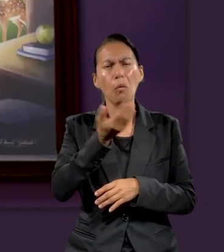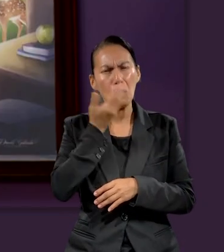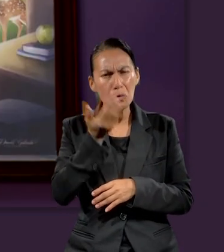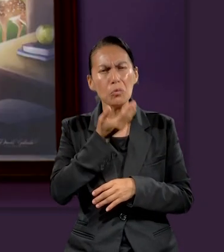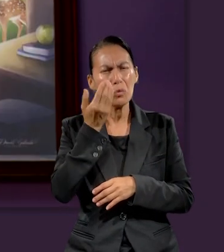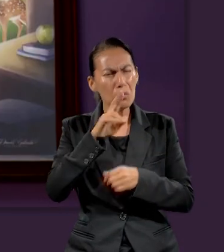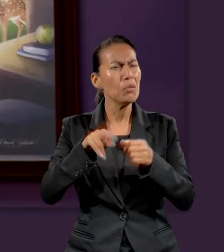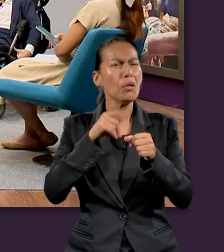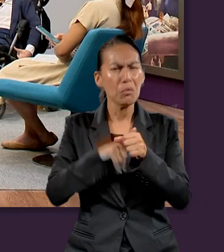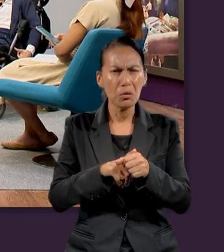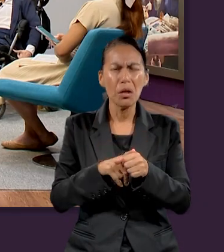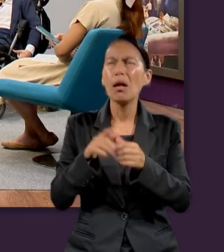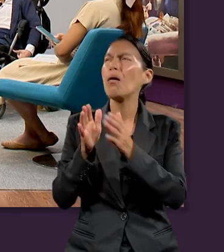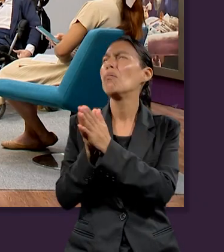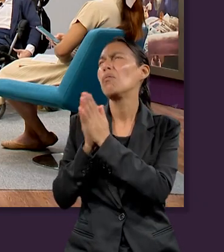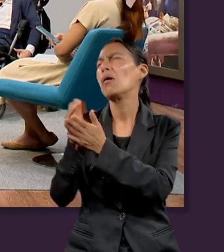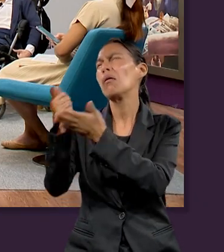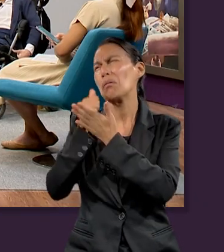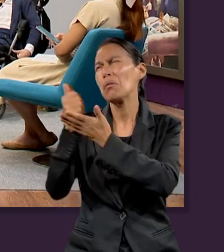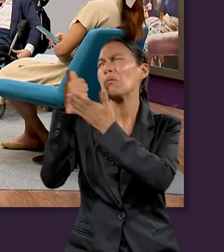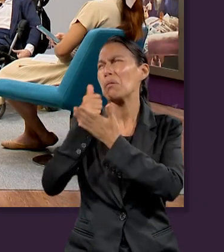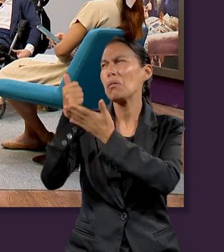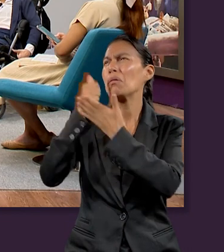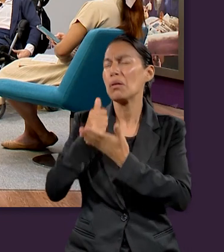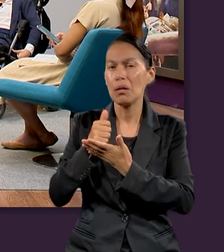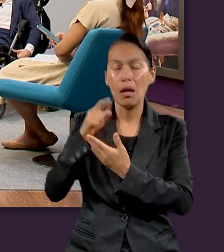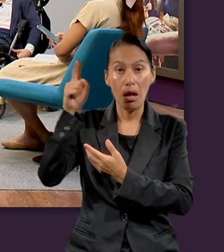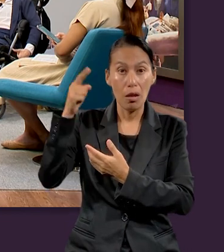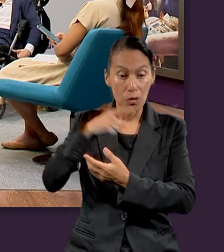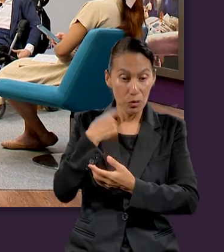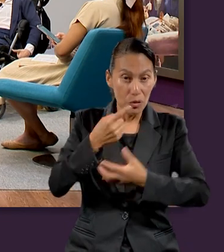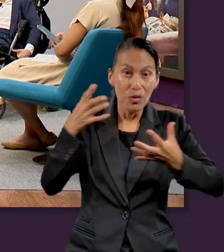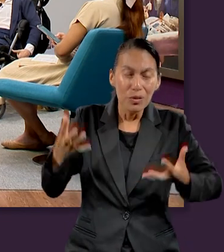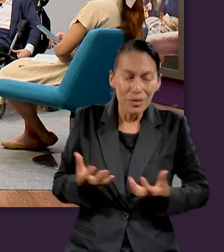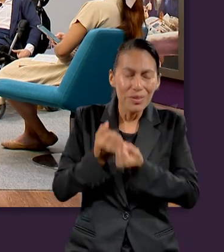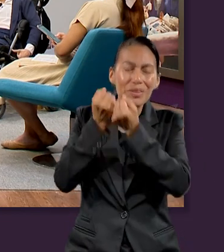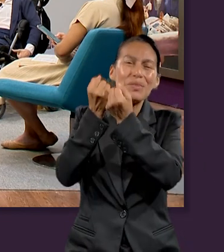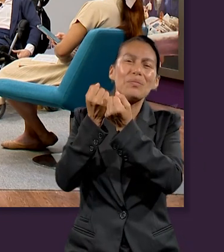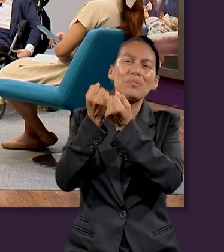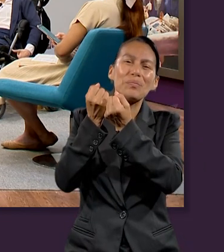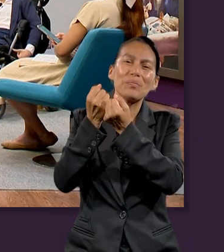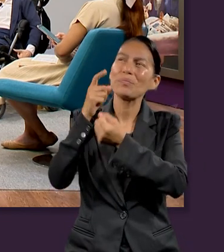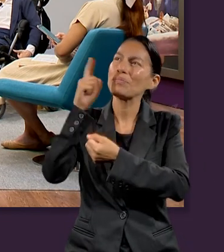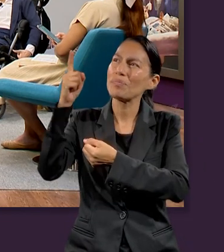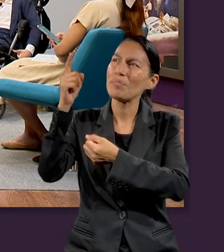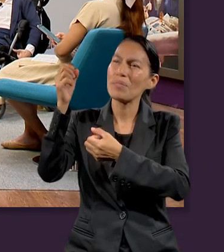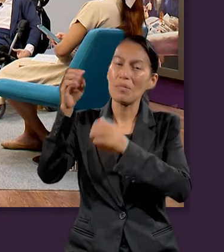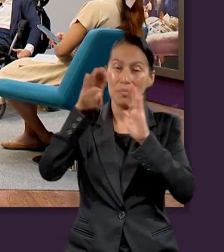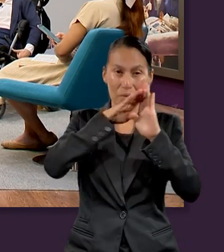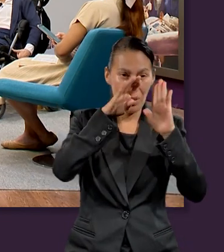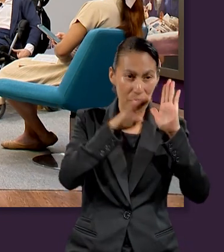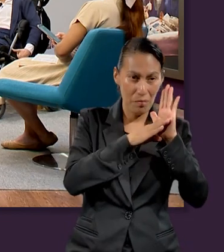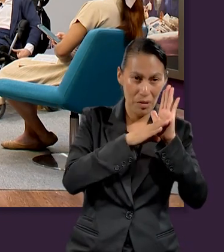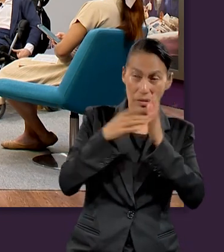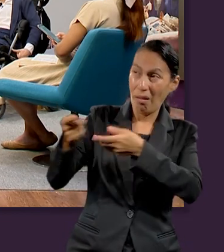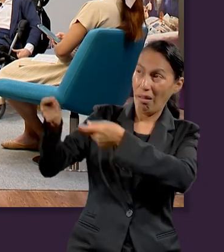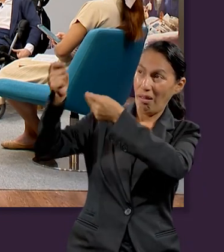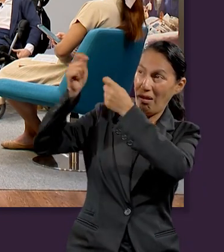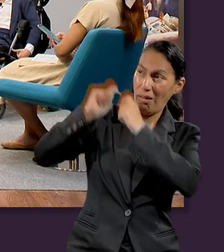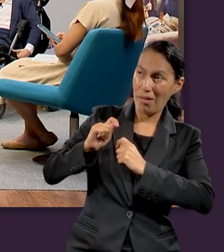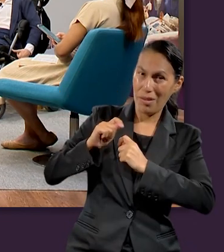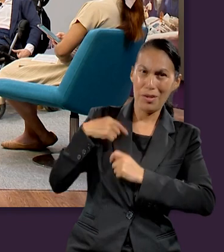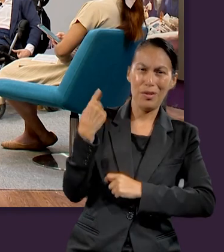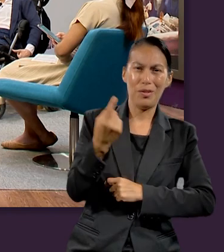nos vemos y decimos, Señor, ayúdanos. El Señor Jesucristo es nuestro Salvador, pero Él nos da sus